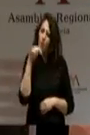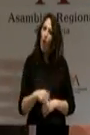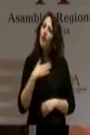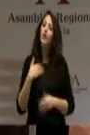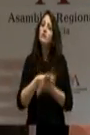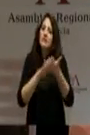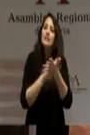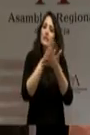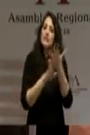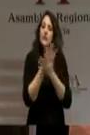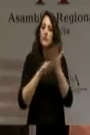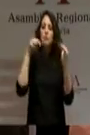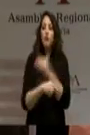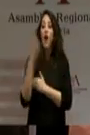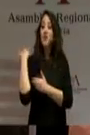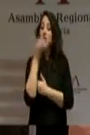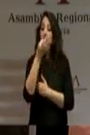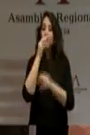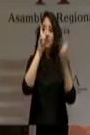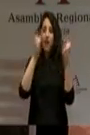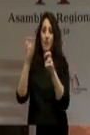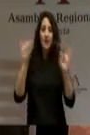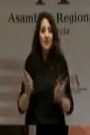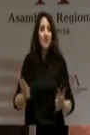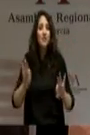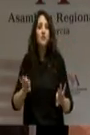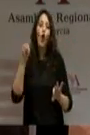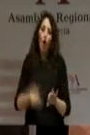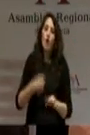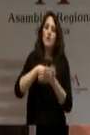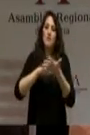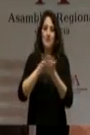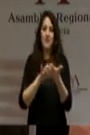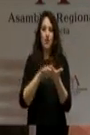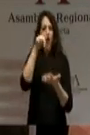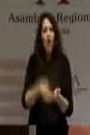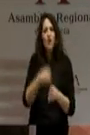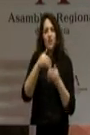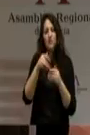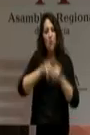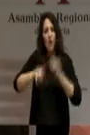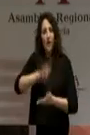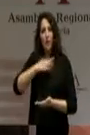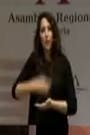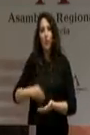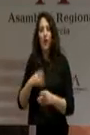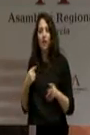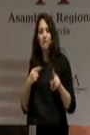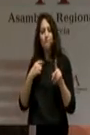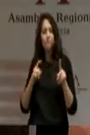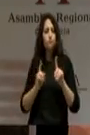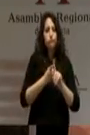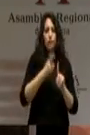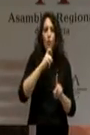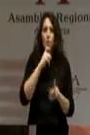Me gustaría discutir sobre cómo afrontar los problemas de la región, con qué recursos, de qué forma, contrastar ideas, sumar